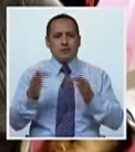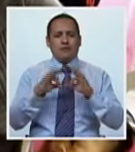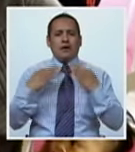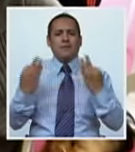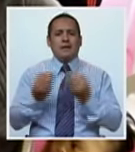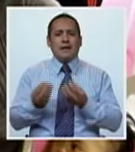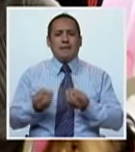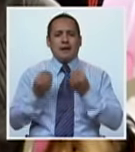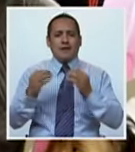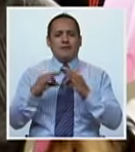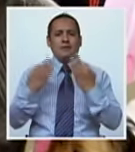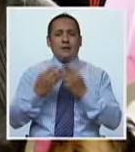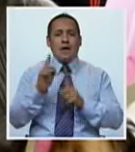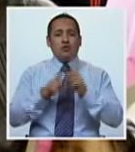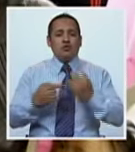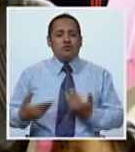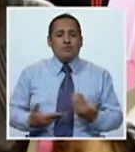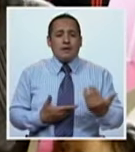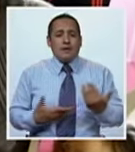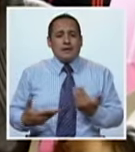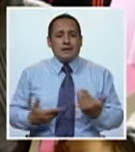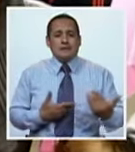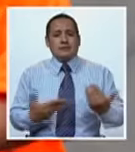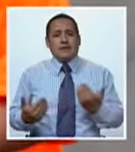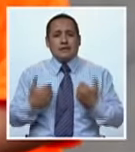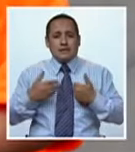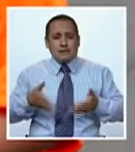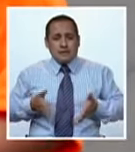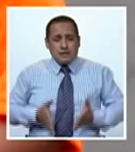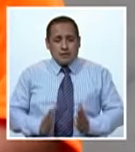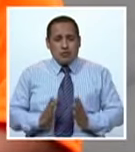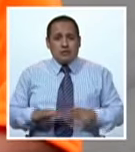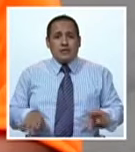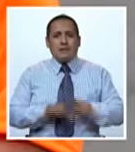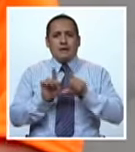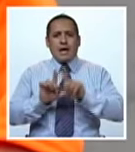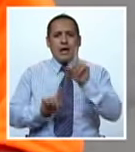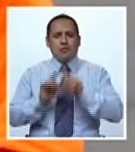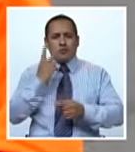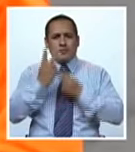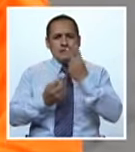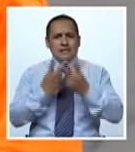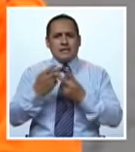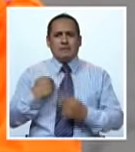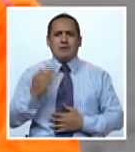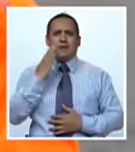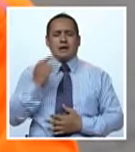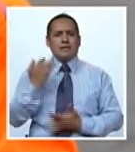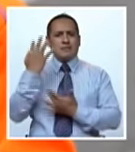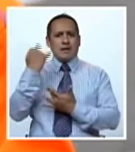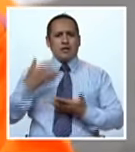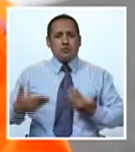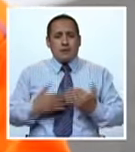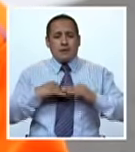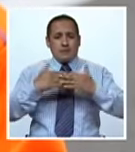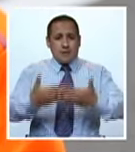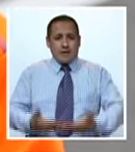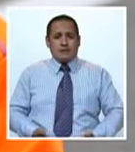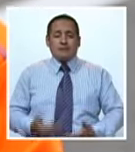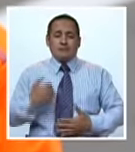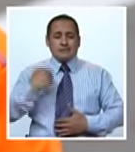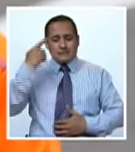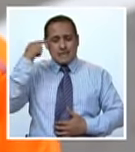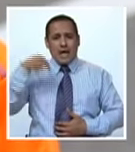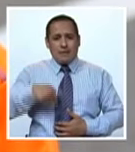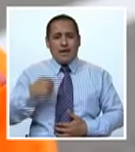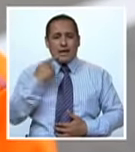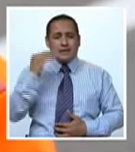familias, que es para las familias que tienen sus bebés recién nacidos o incluso a veces nos visitan madres que están esperando sus bebés y que saben que van